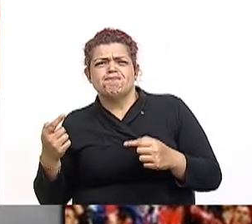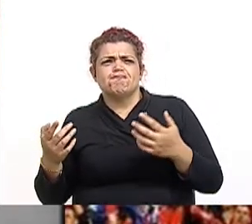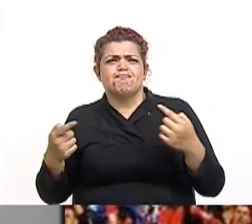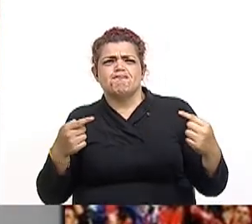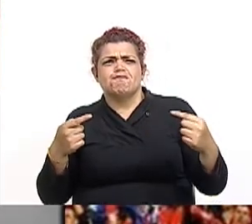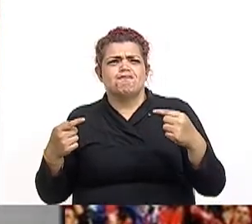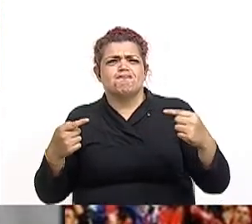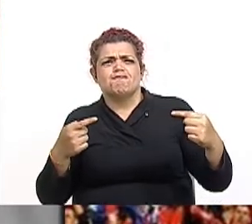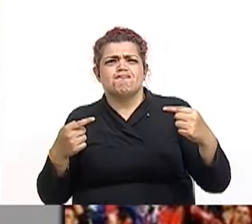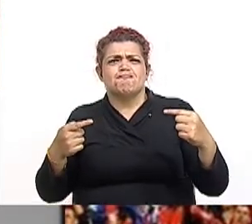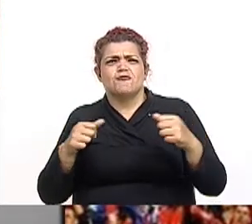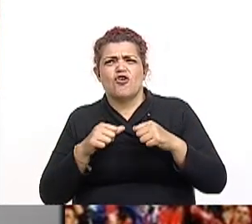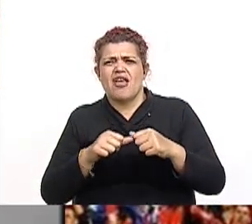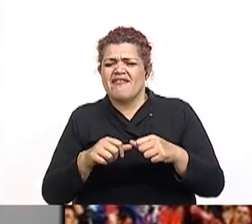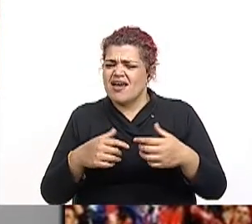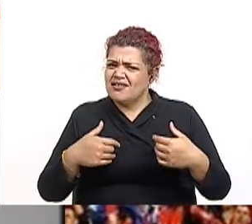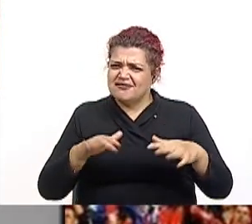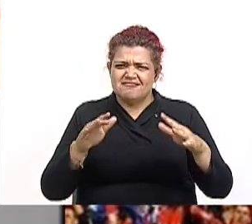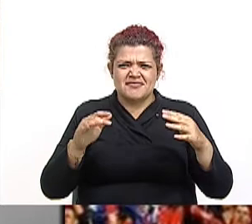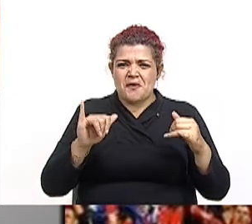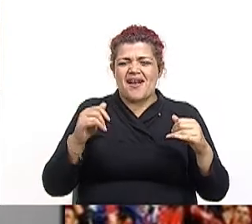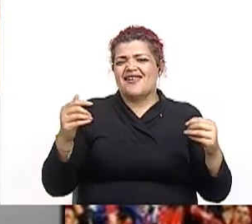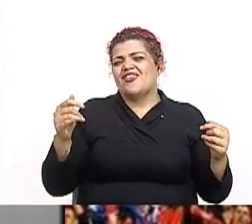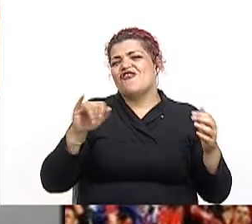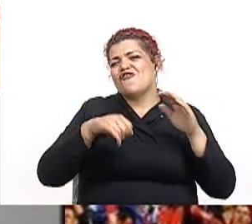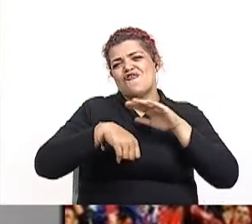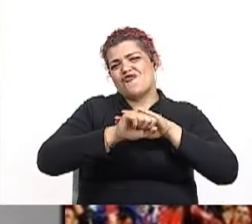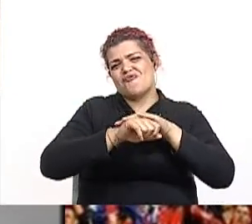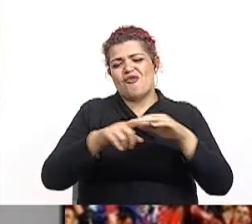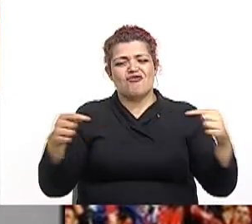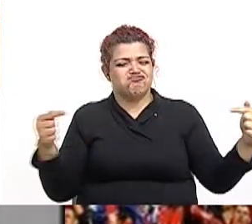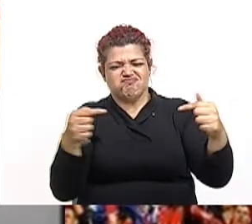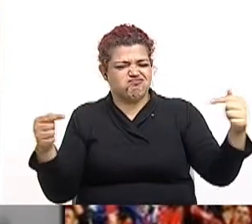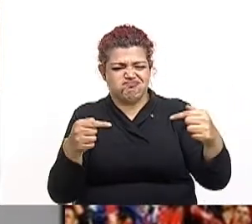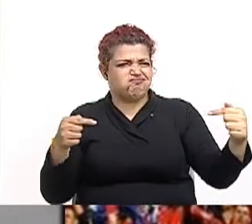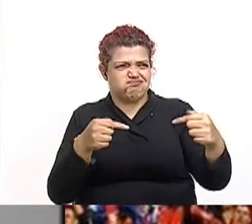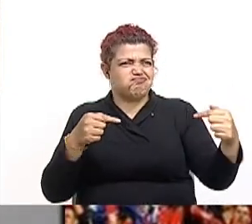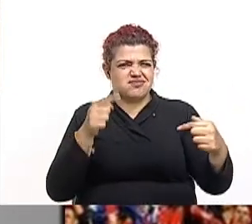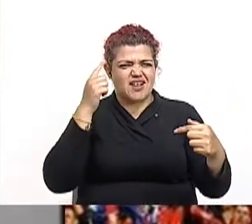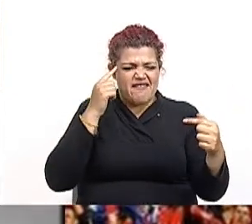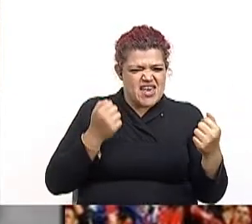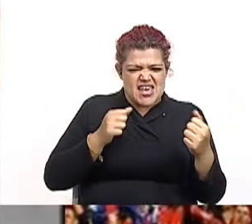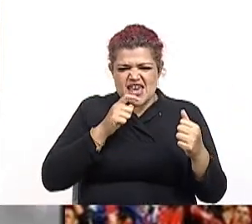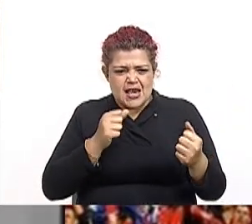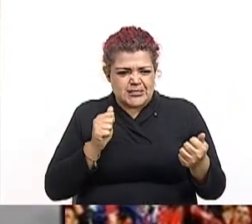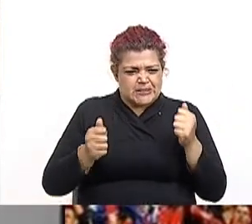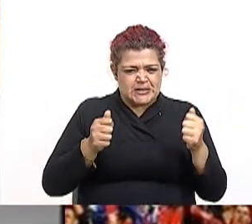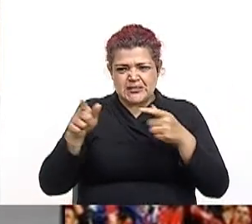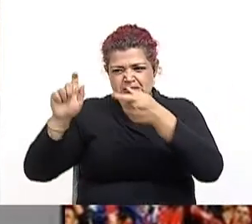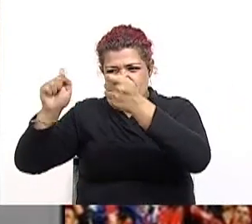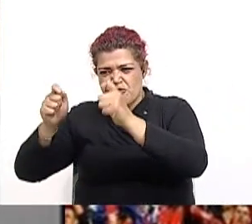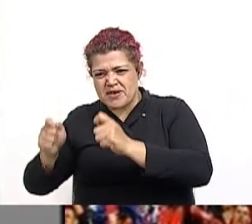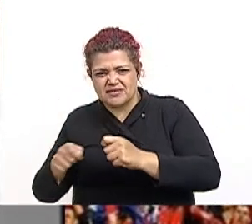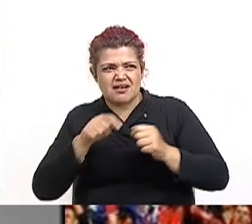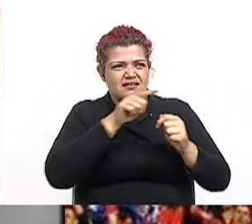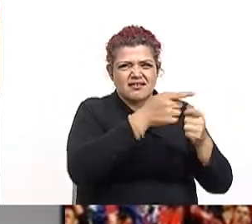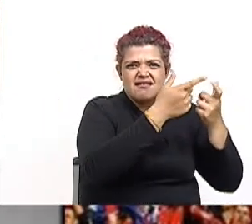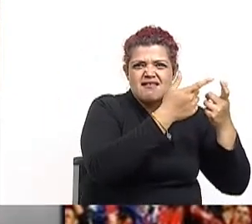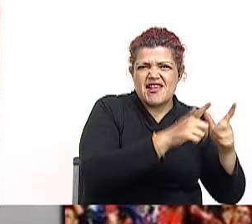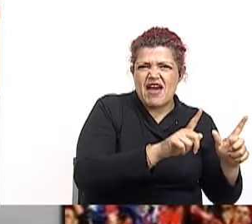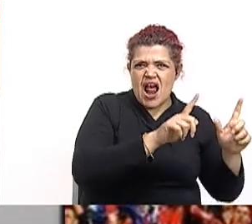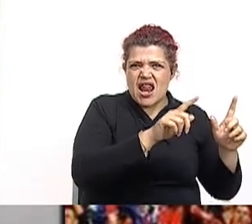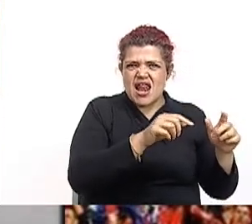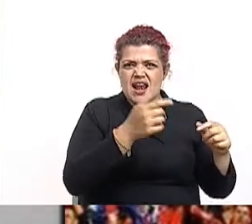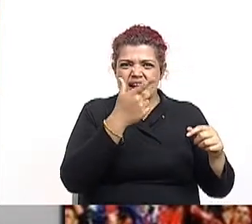Y saca el balón. Todo el mundo a guerra en el medio del campo. Liberales y reformistas disputan cada centímetro del terreno de juego. El público en ardecito y la temperatura altísima. El